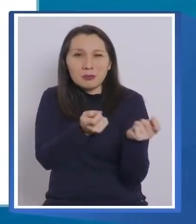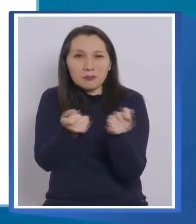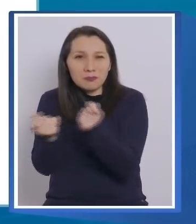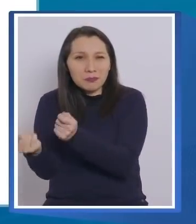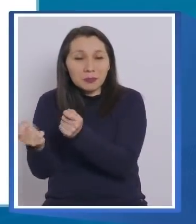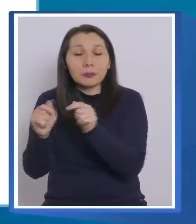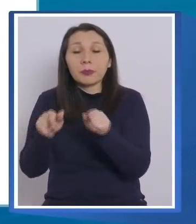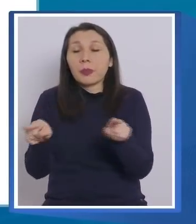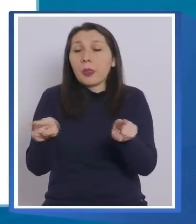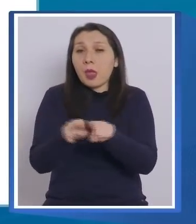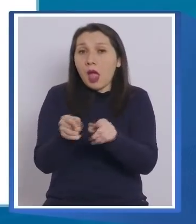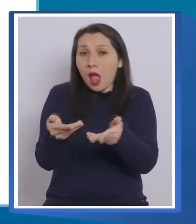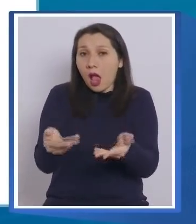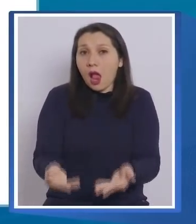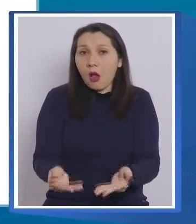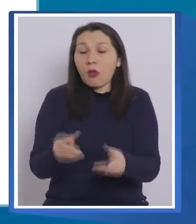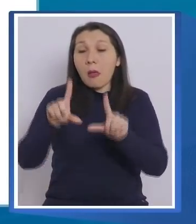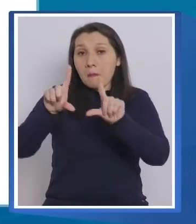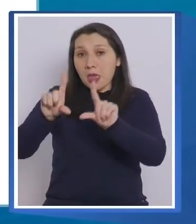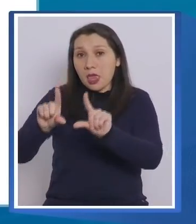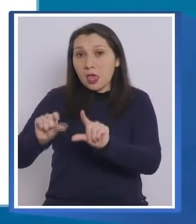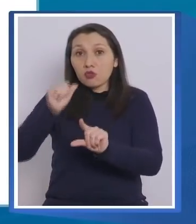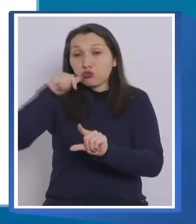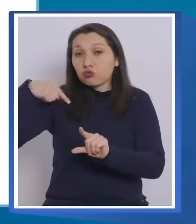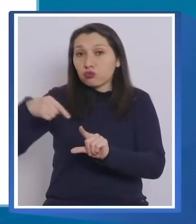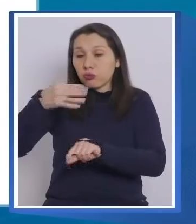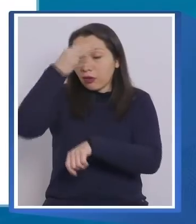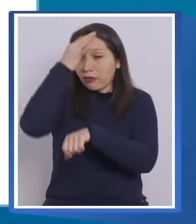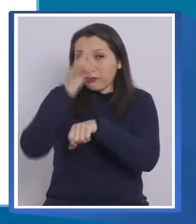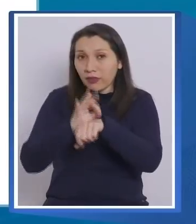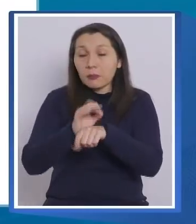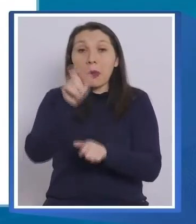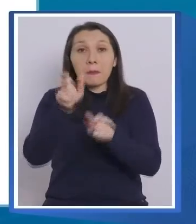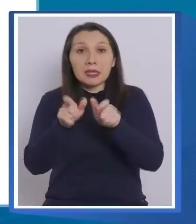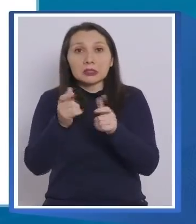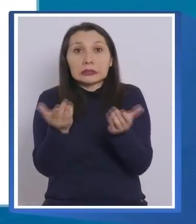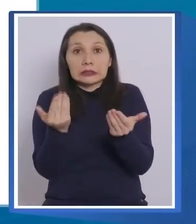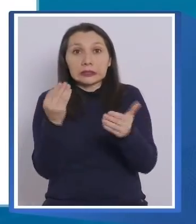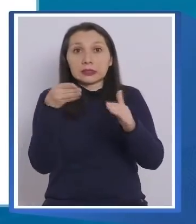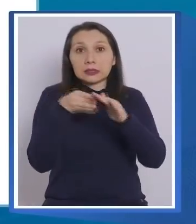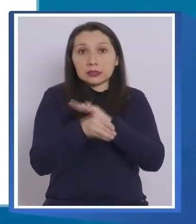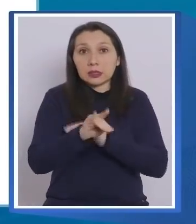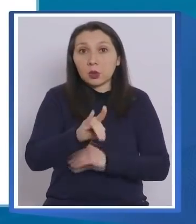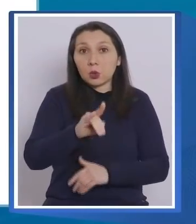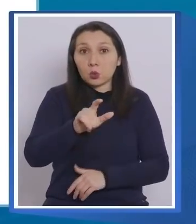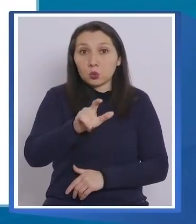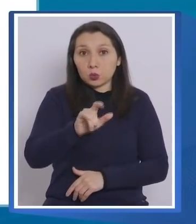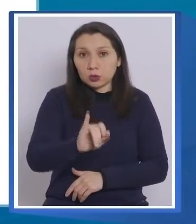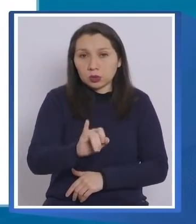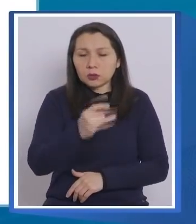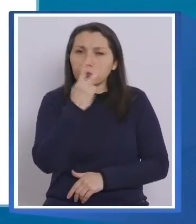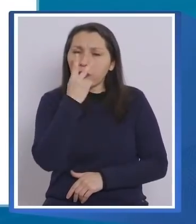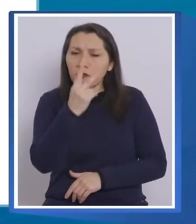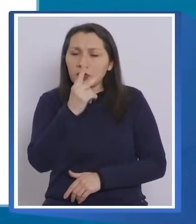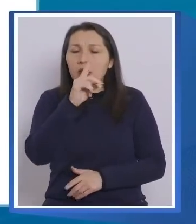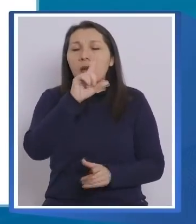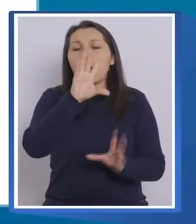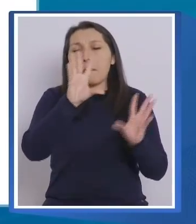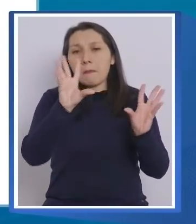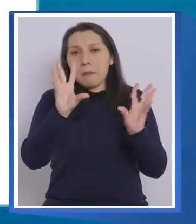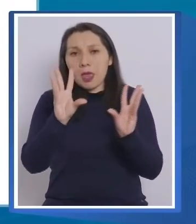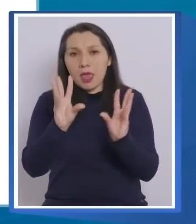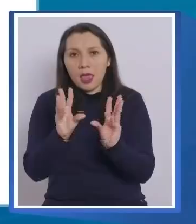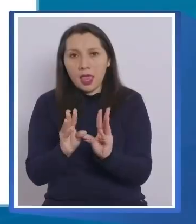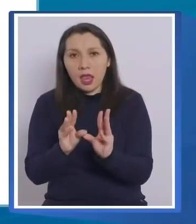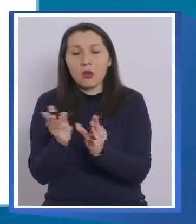actualmente, y debido a la disminución de los casos diarios y de los pacientes que requieren una cama de UCI, estamos evidenciando una disminución del número